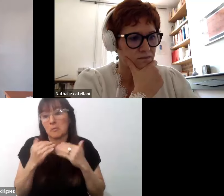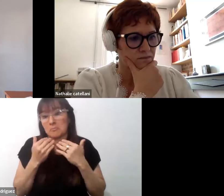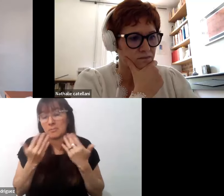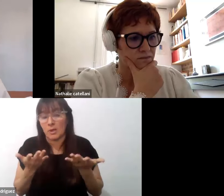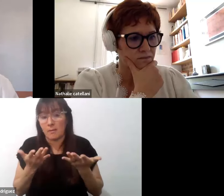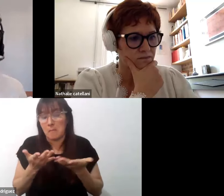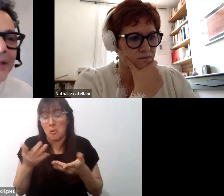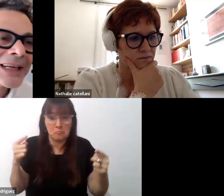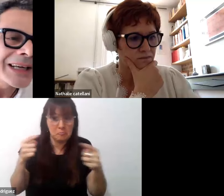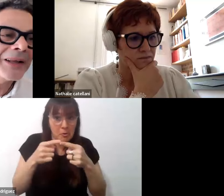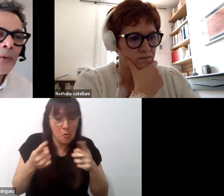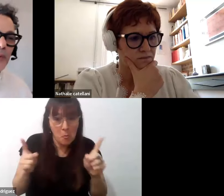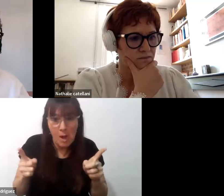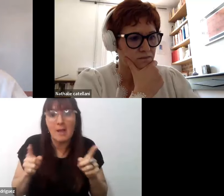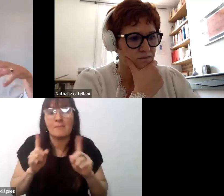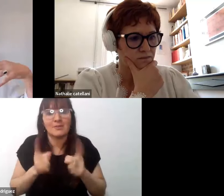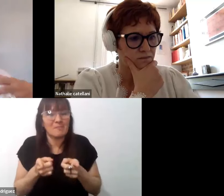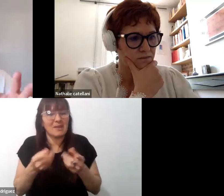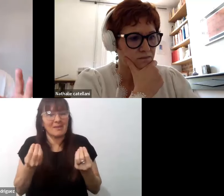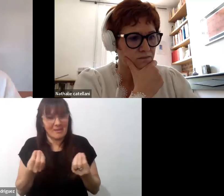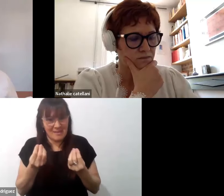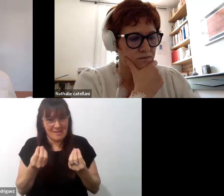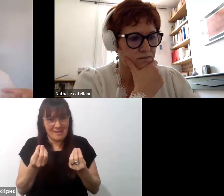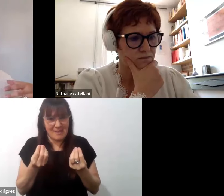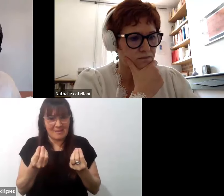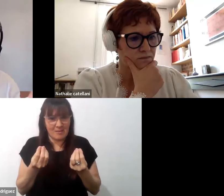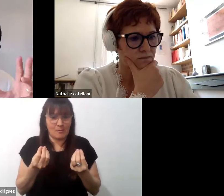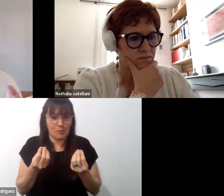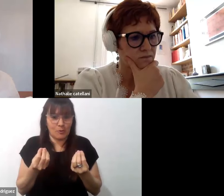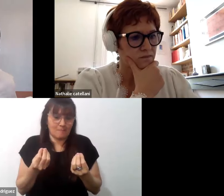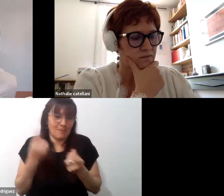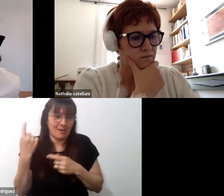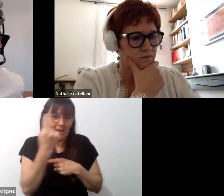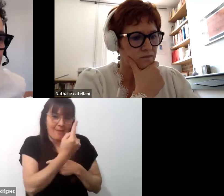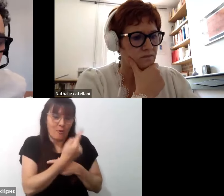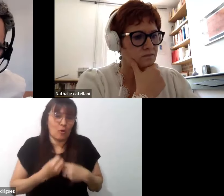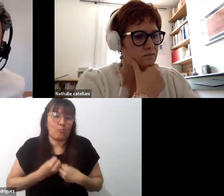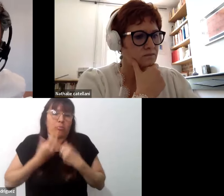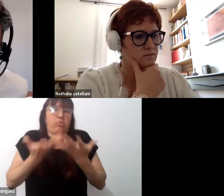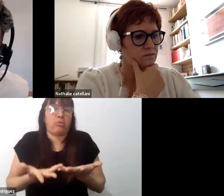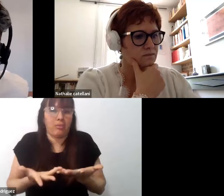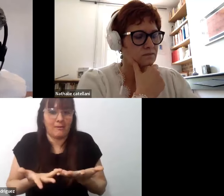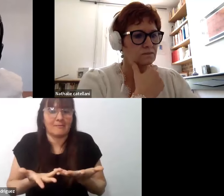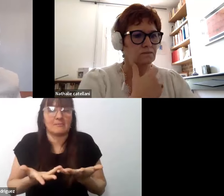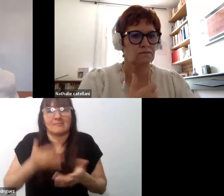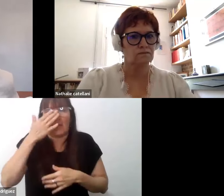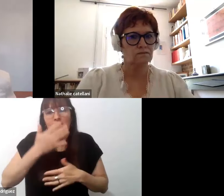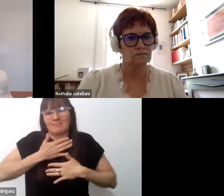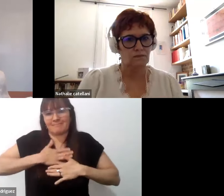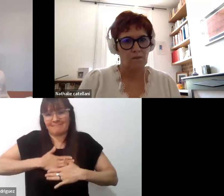y también porque evita que cada uno de nosotros largue su rollo y que después se quede tranquilo o